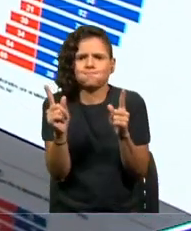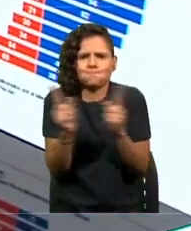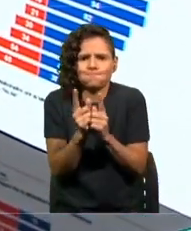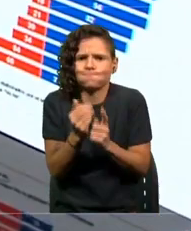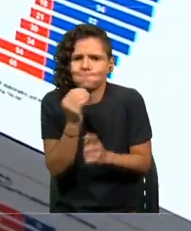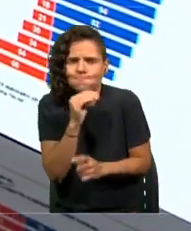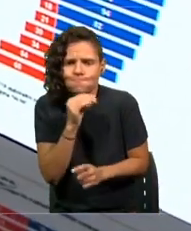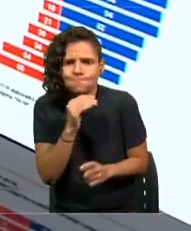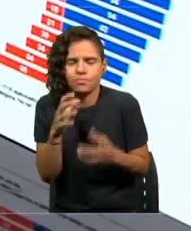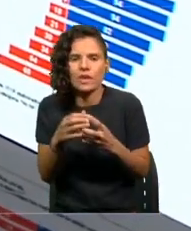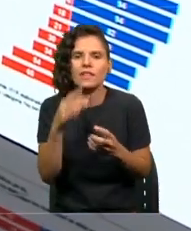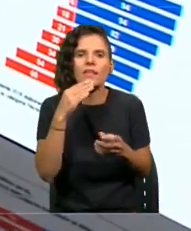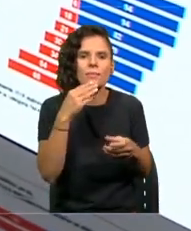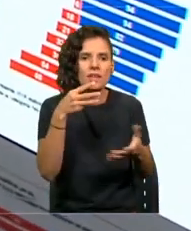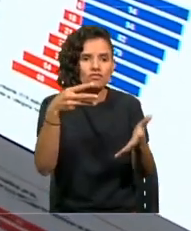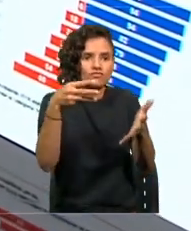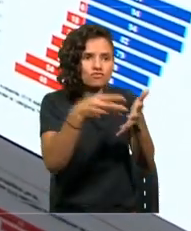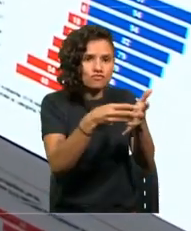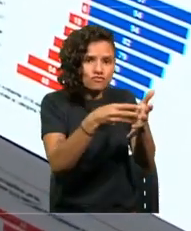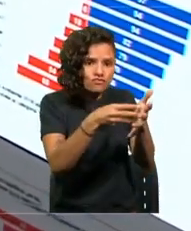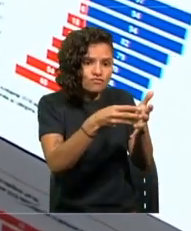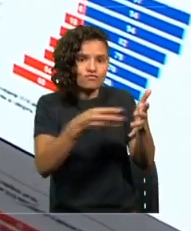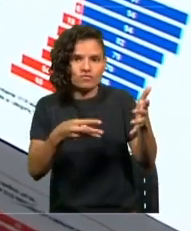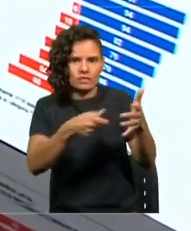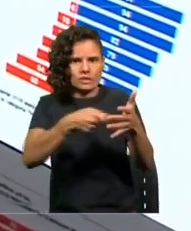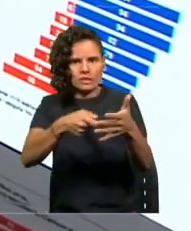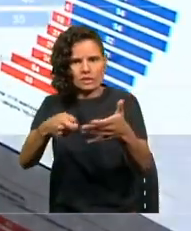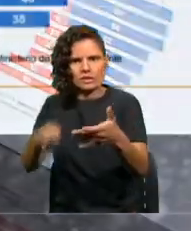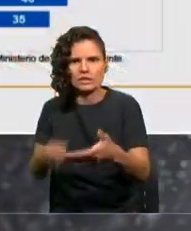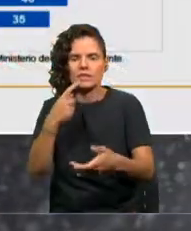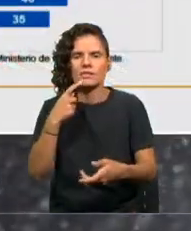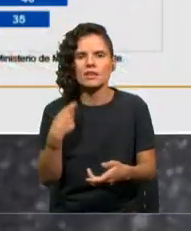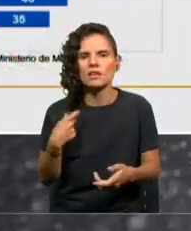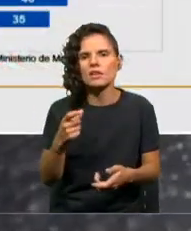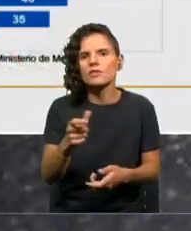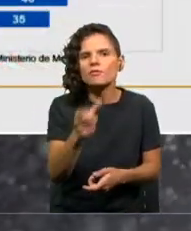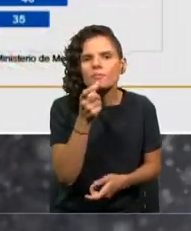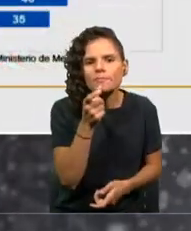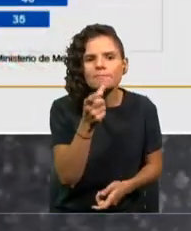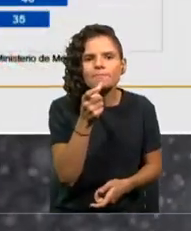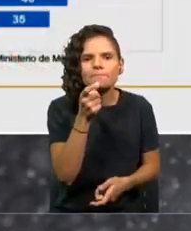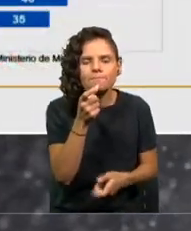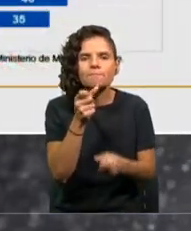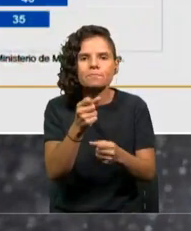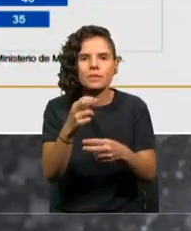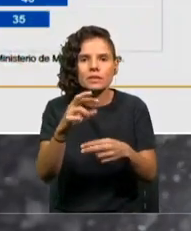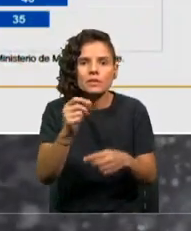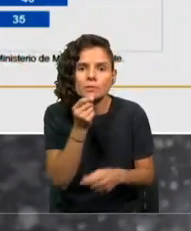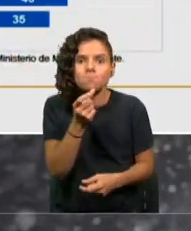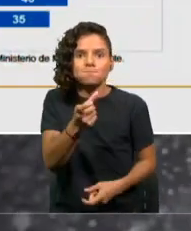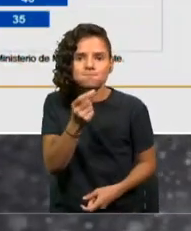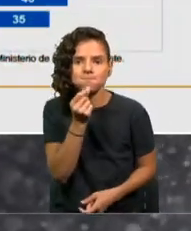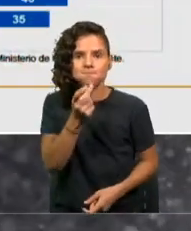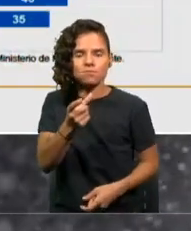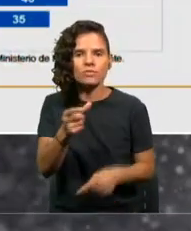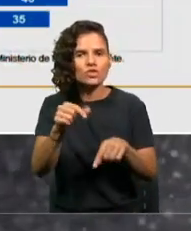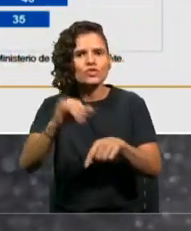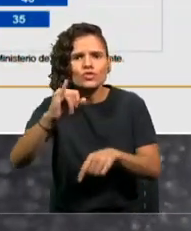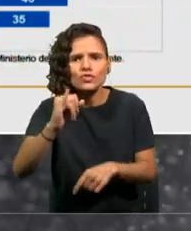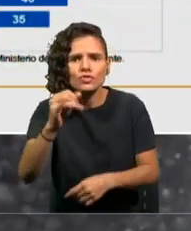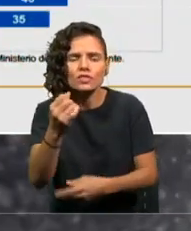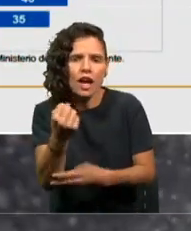desenchufar artefactos eléctricos, utilizar pilas recargables. Todo eso vale. Sin embargo, no incide